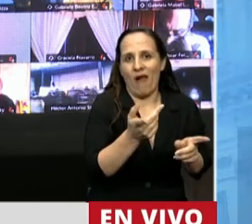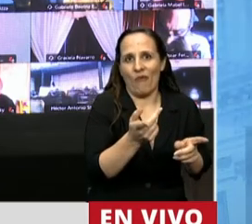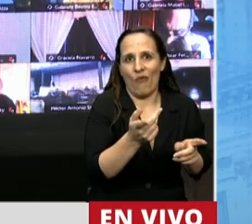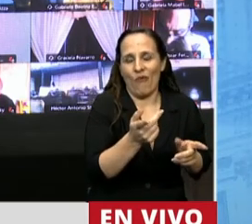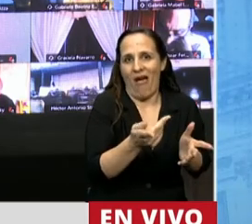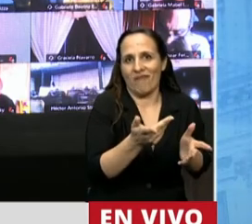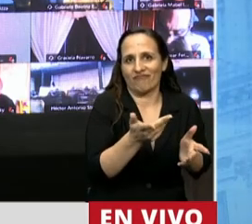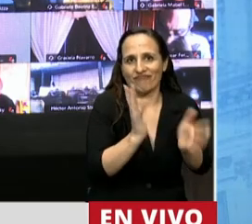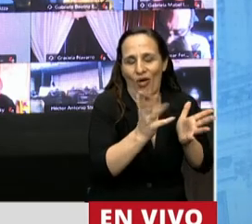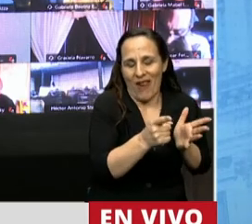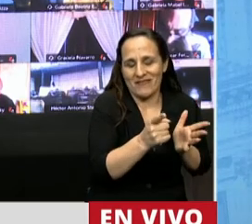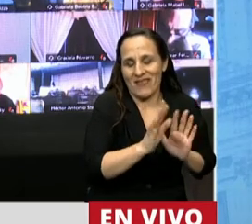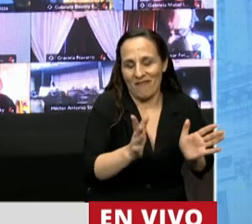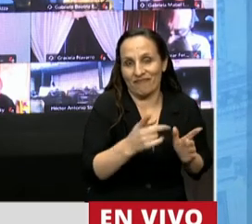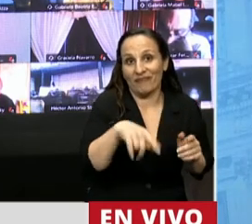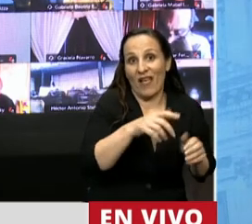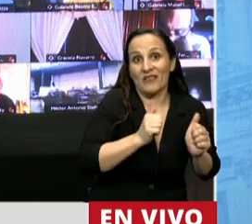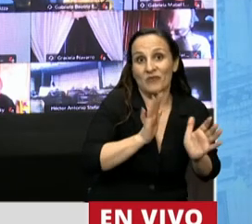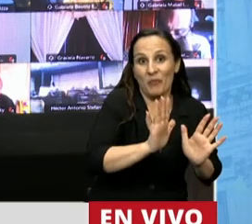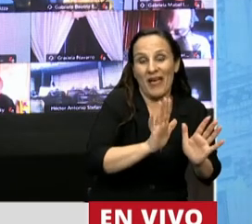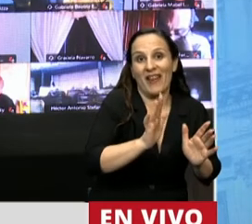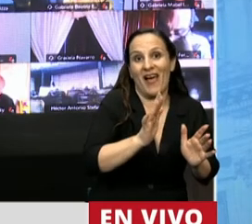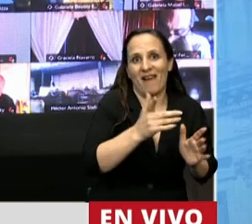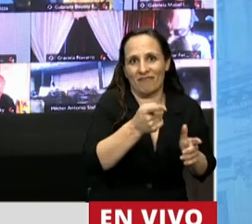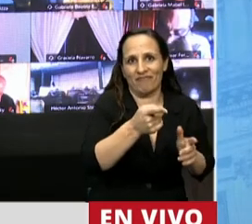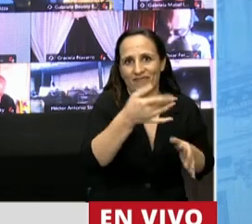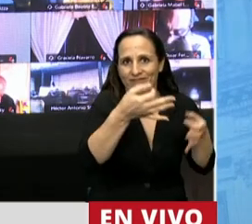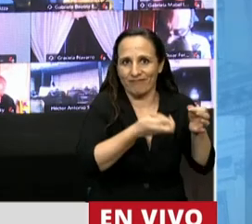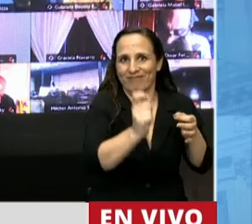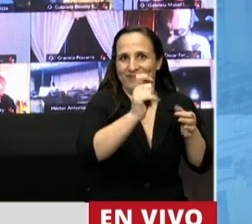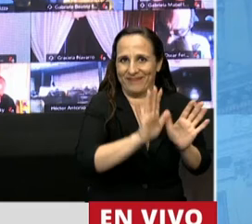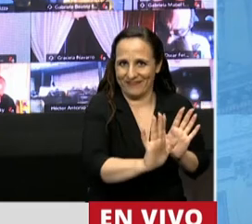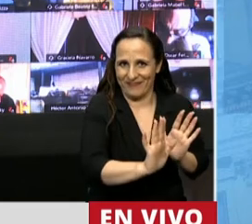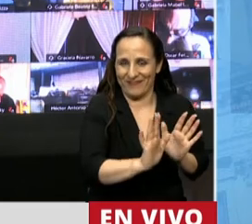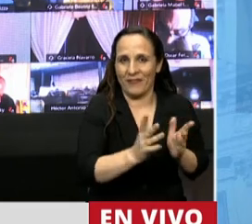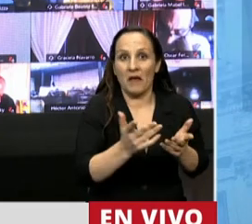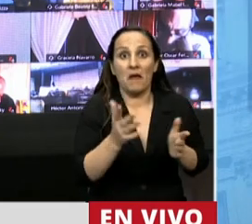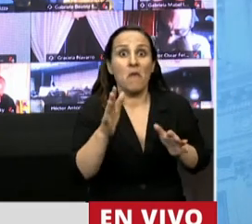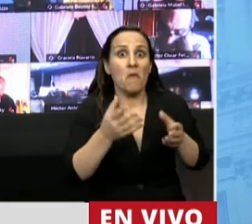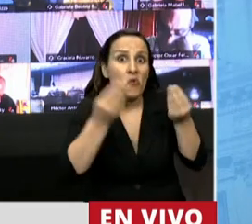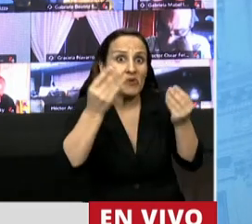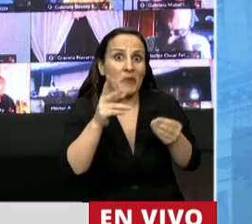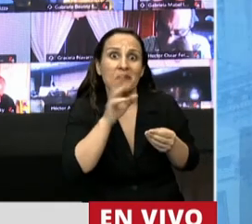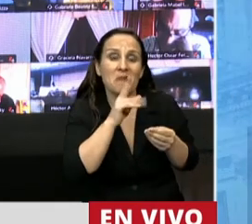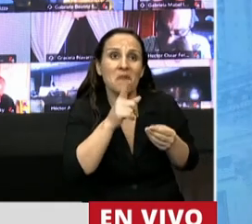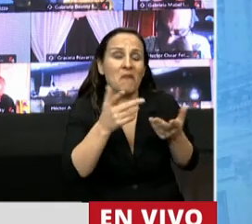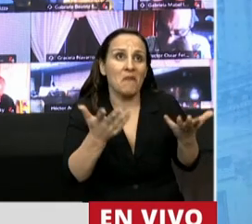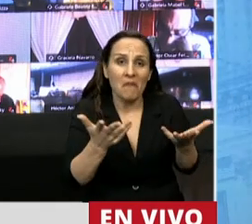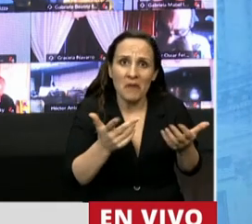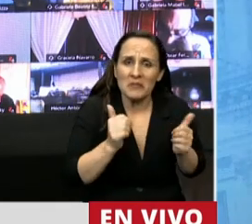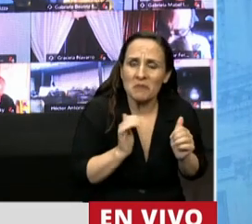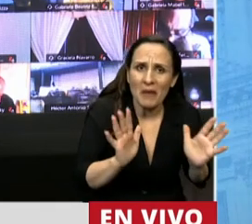espera de justicia, como la de tantas trabajadoras que todavía no encuentran en la justicia la reparación.